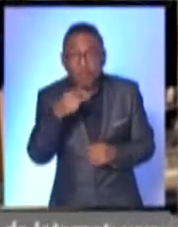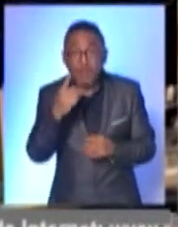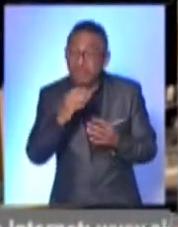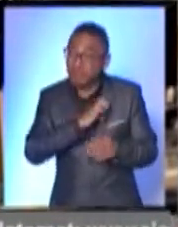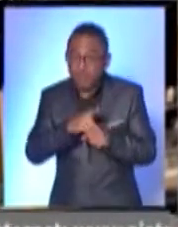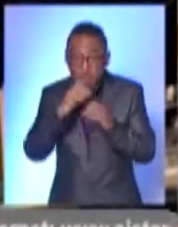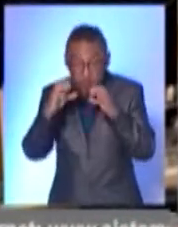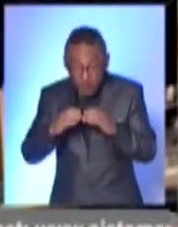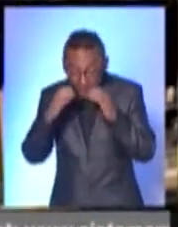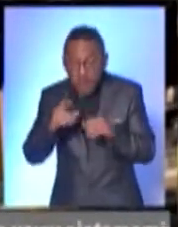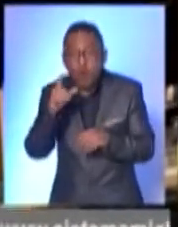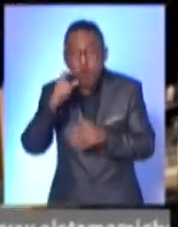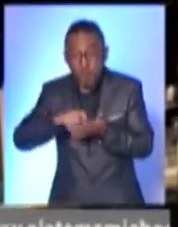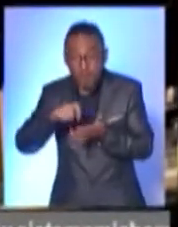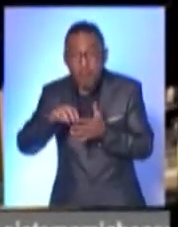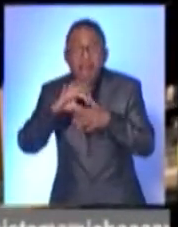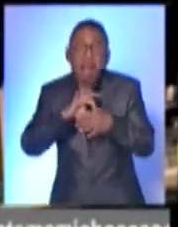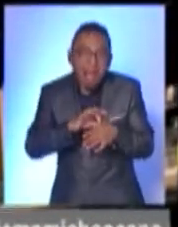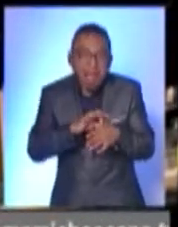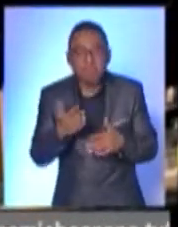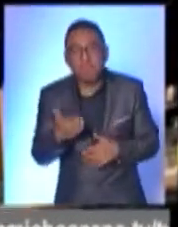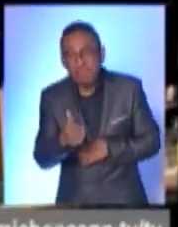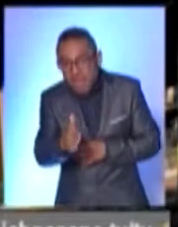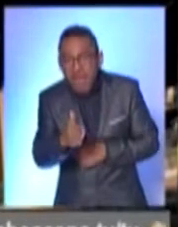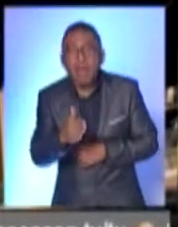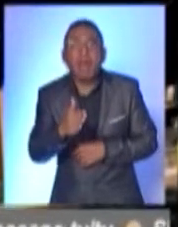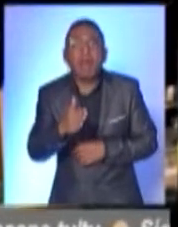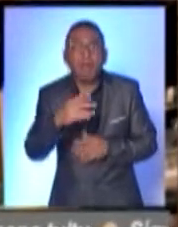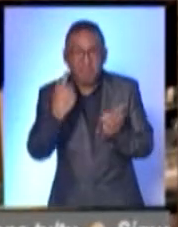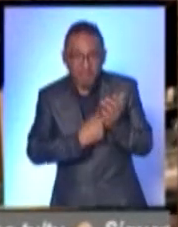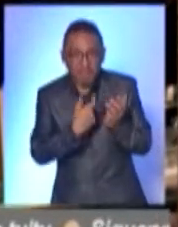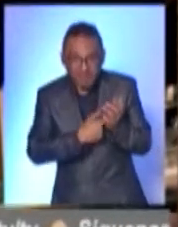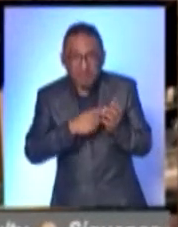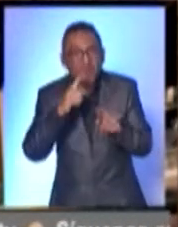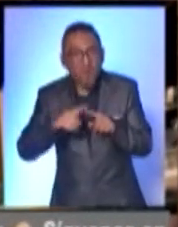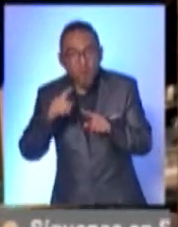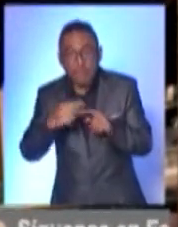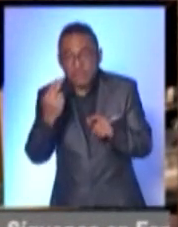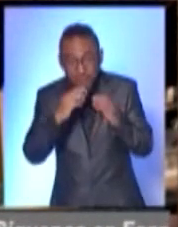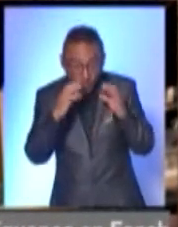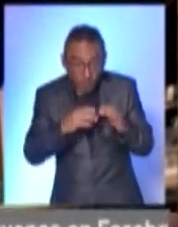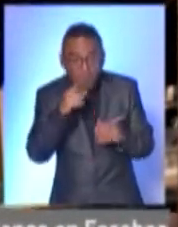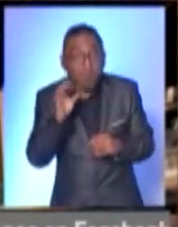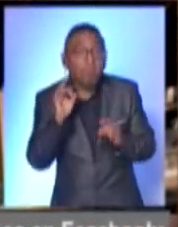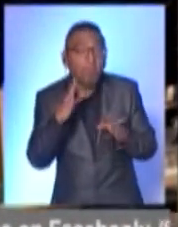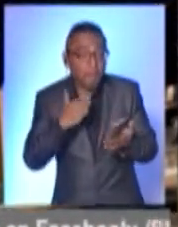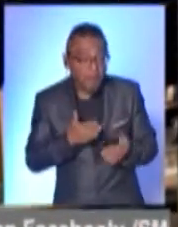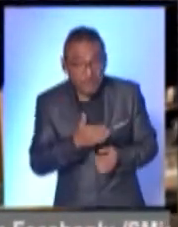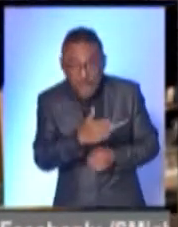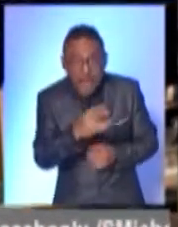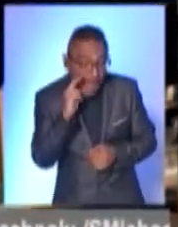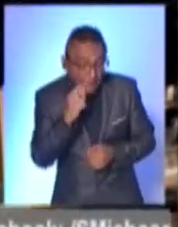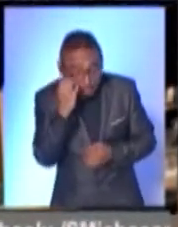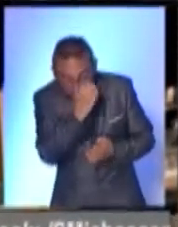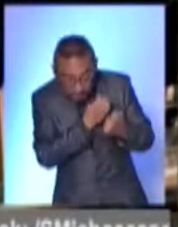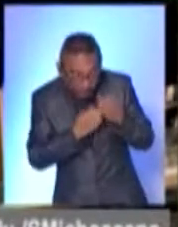pescados y mariscos. De pescados y mariscos. Vamos a buscar que el ojo del pescado, si es que comamos el pescado entero, tenga